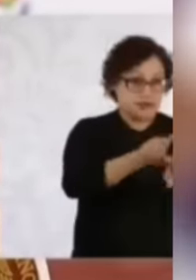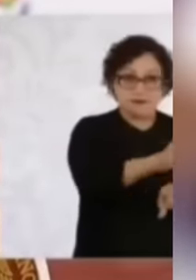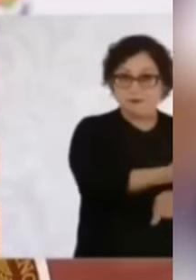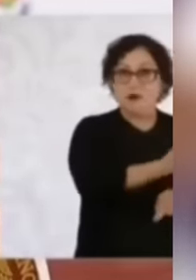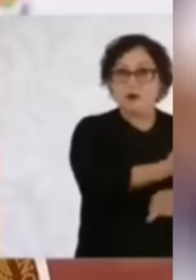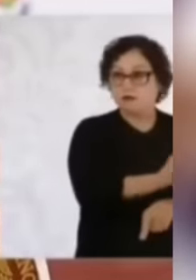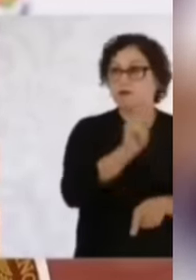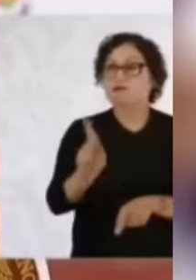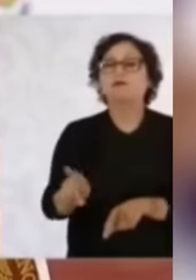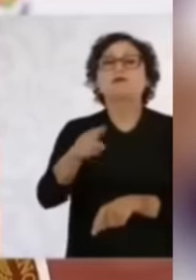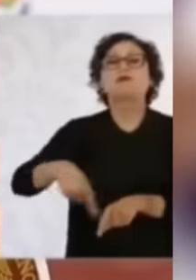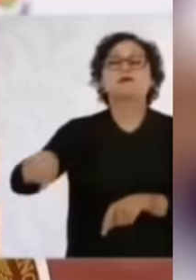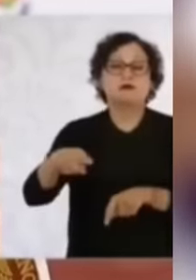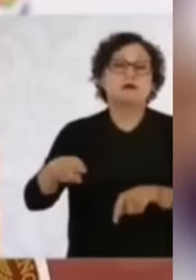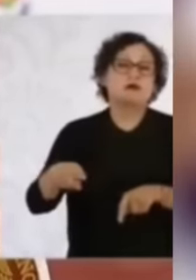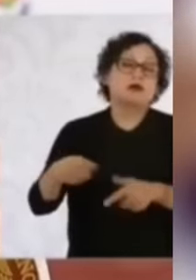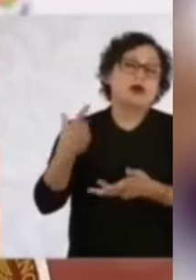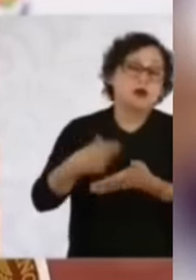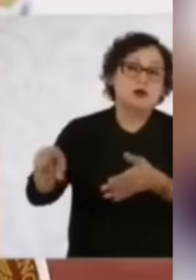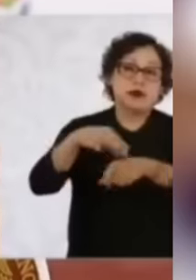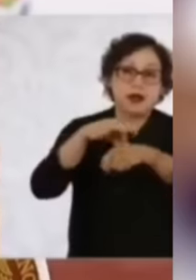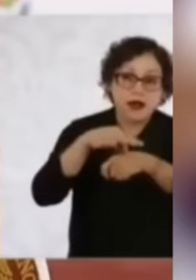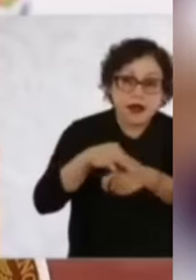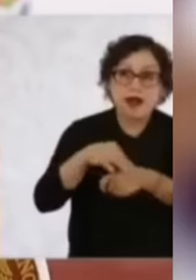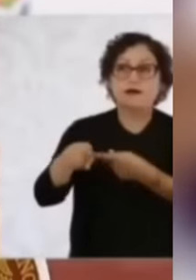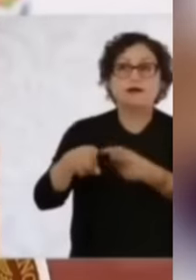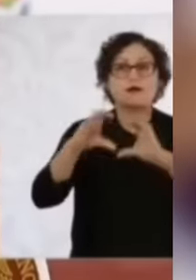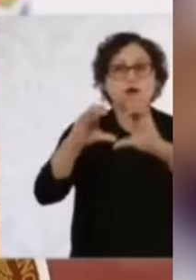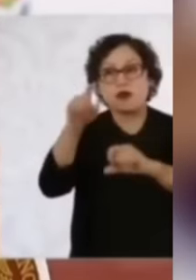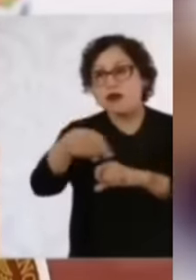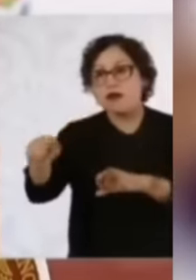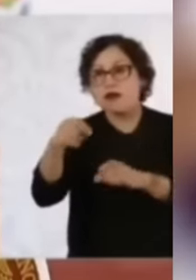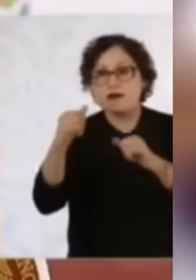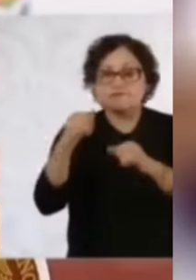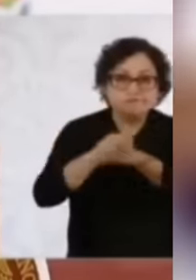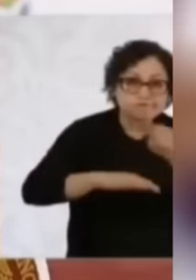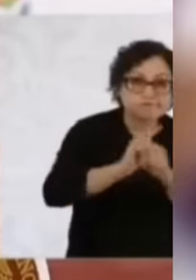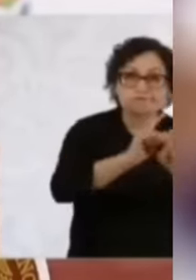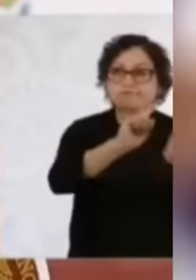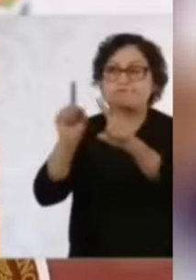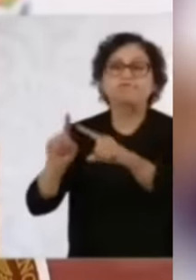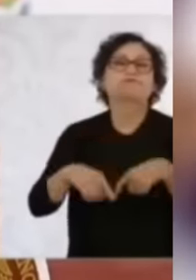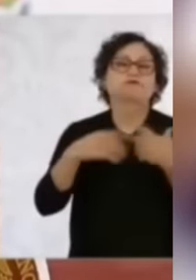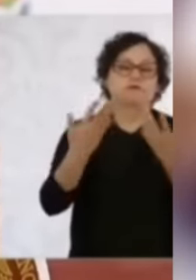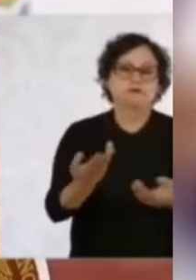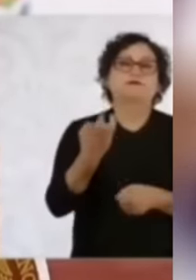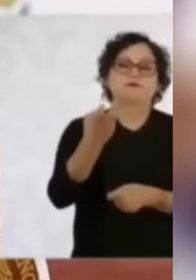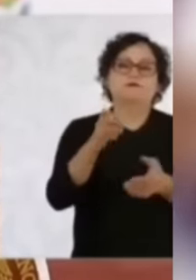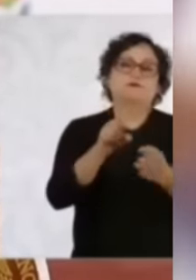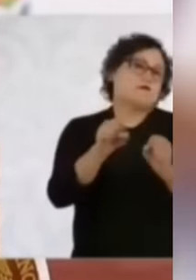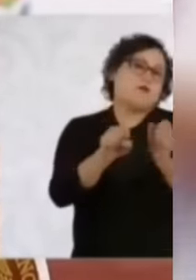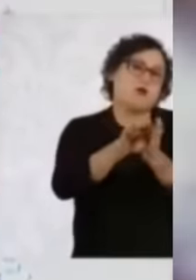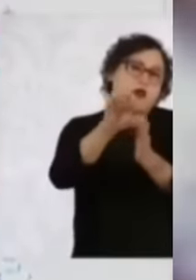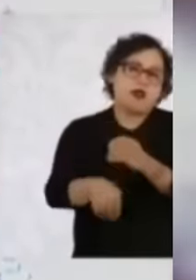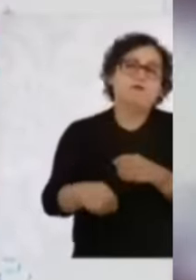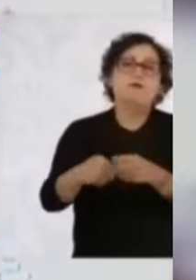con crédito a la palabra, y en Campeche para aumentar la producción de arroz. El arroz requiere mucha agua y Campeche es uno de